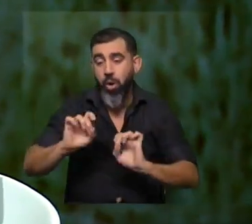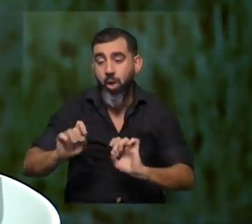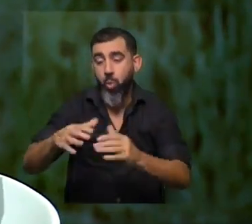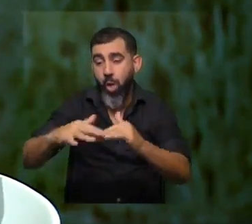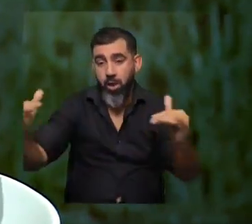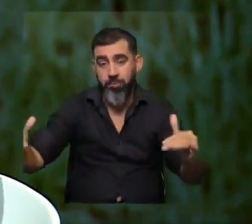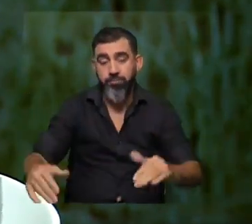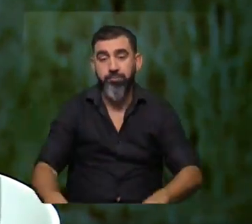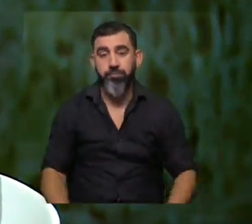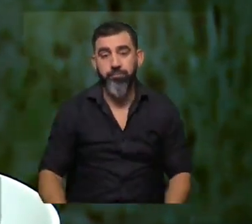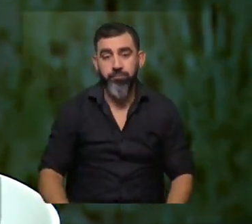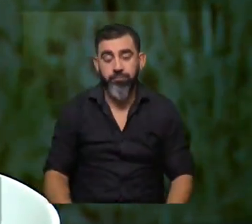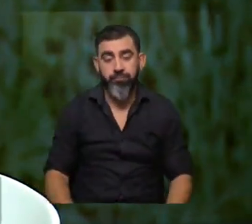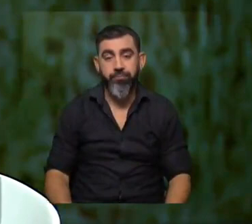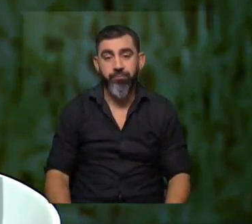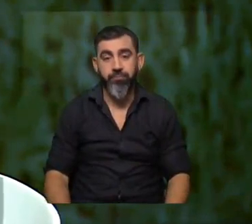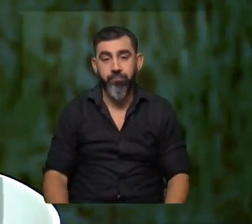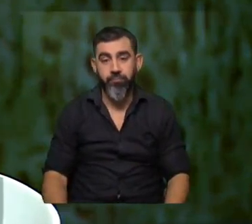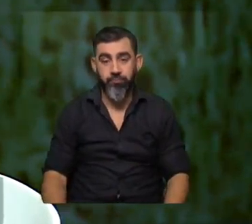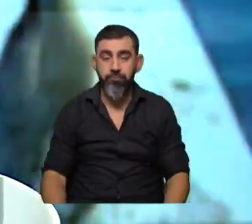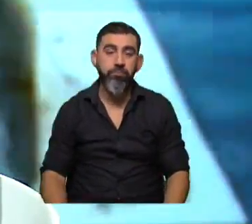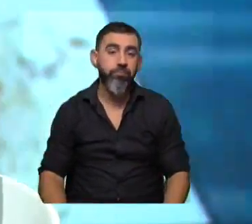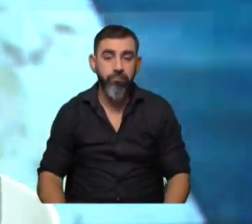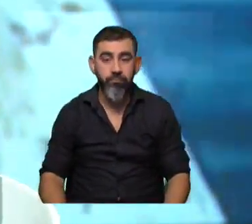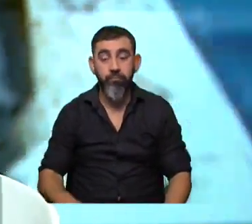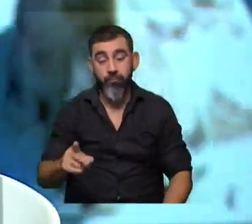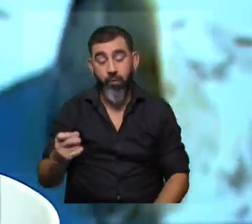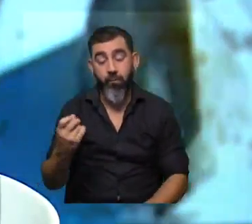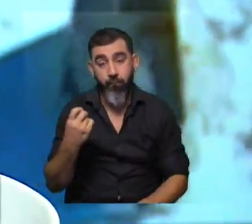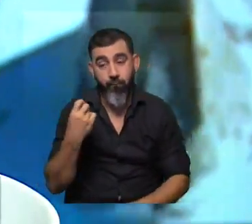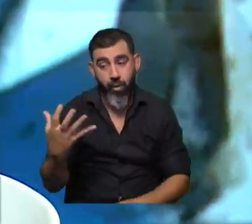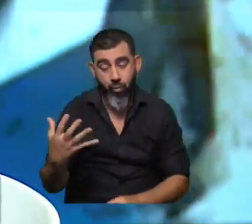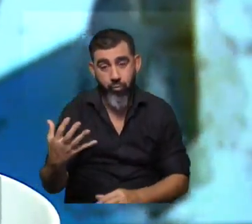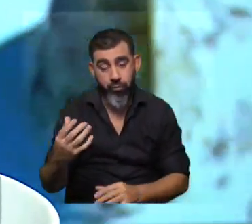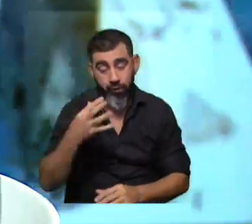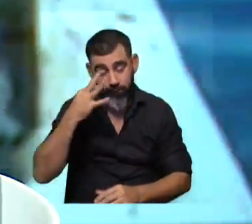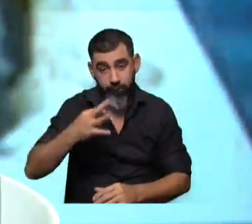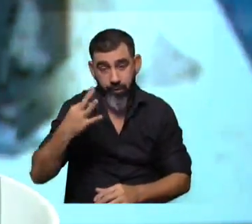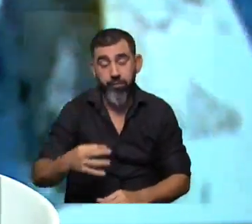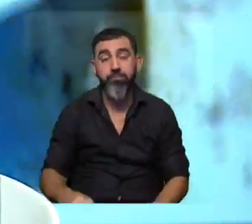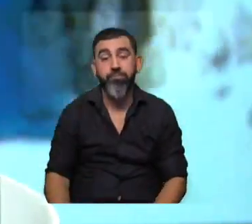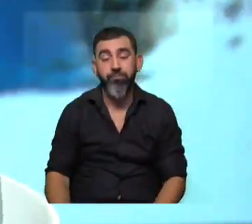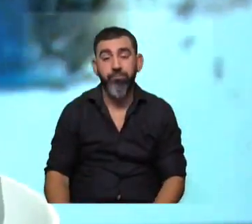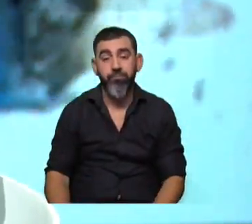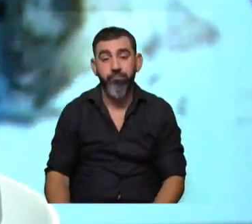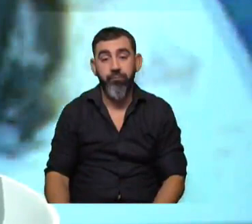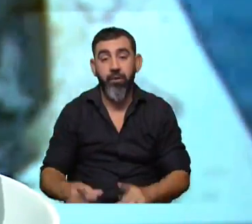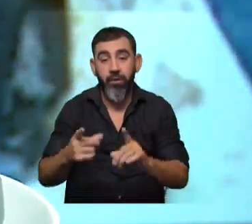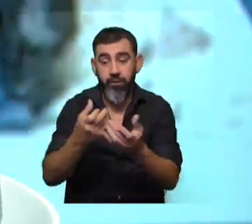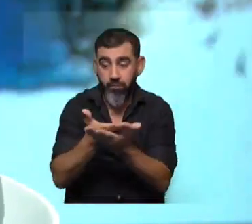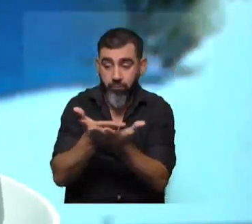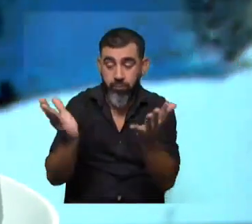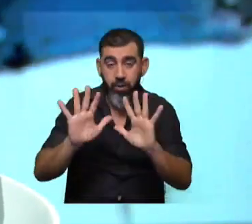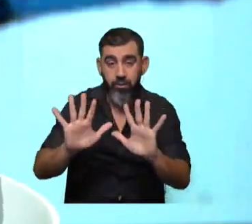abierto, ¿no? Y eso es algo que es un valor que tenemos que empezar a profundizar y a que sea visto así por